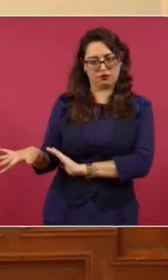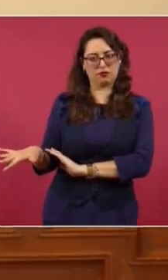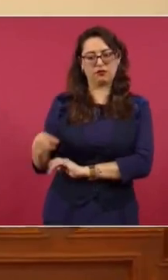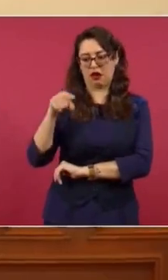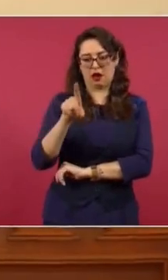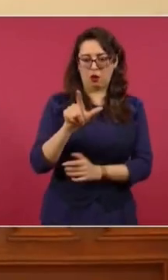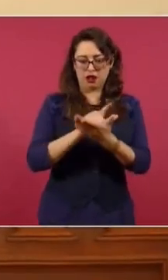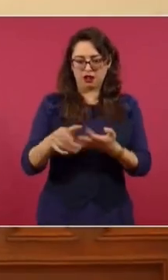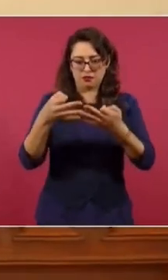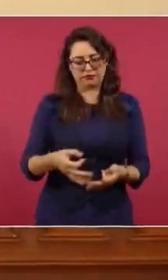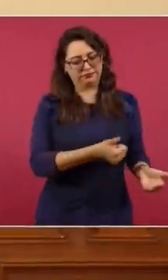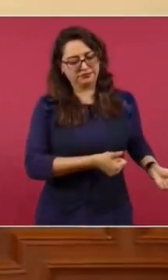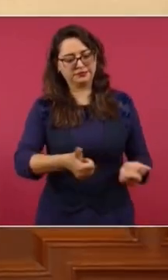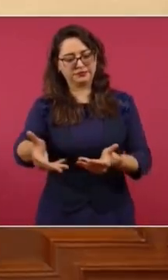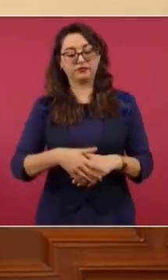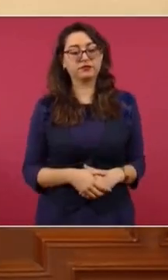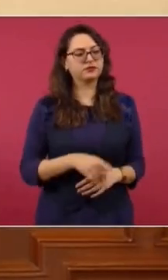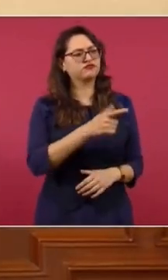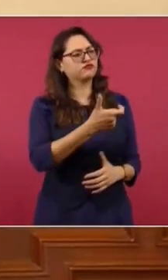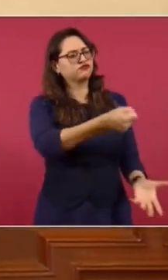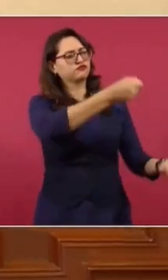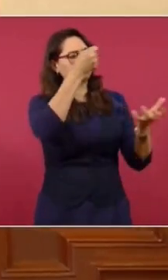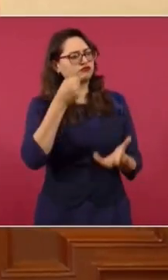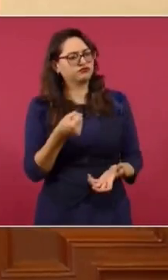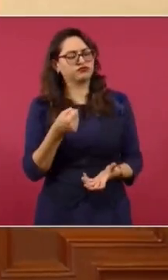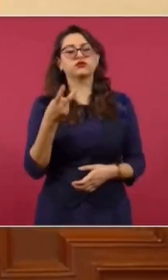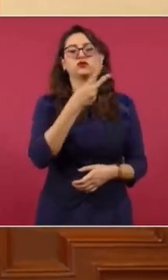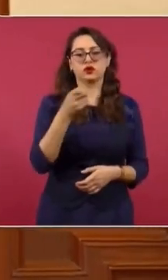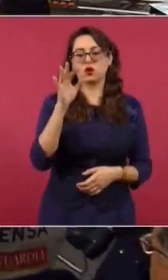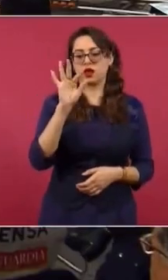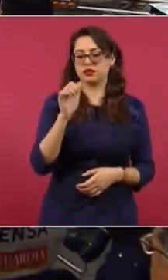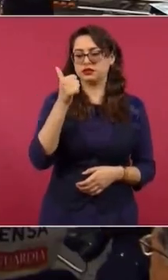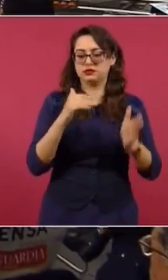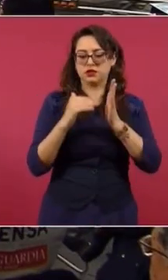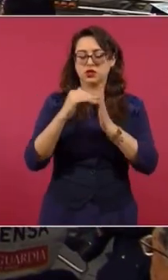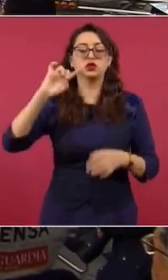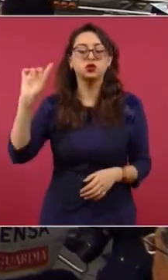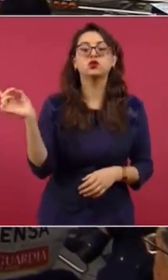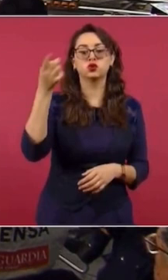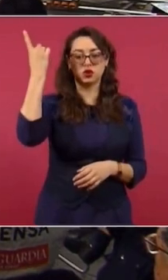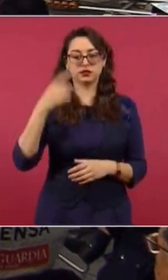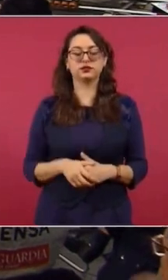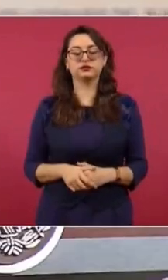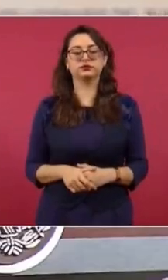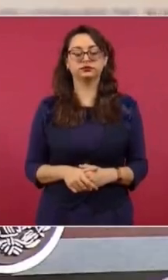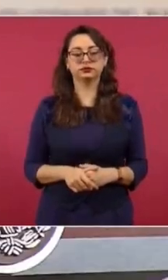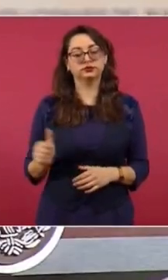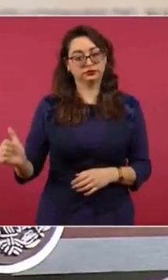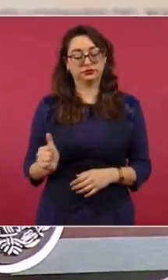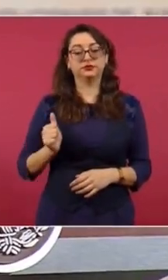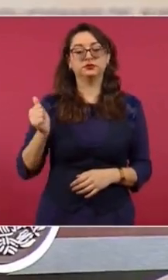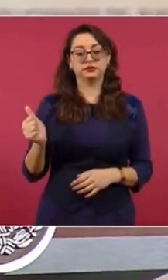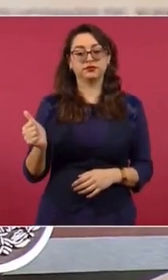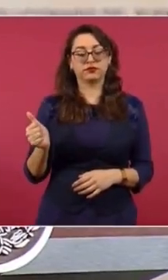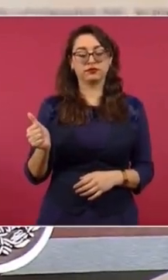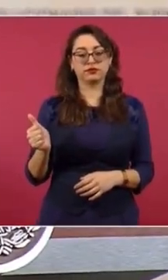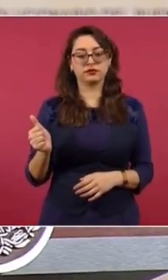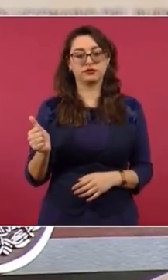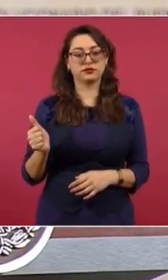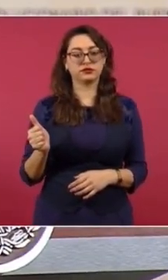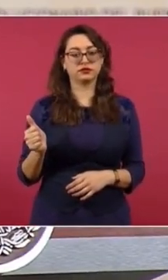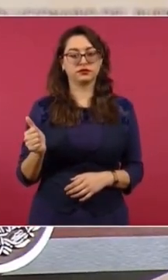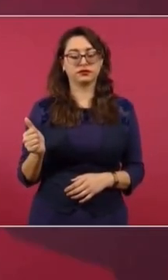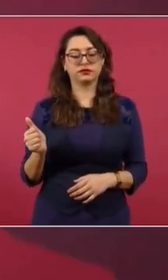millones de pesos aproximadamente ¿Cuánto? 246 millones de dólares 246 millones de dólares Eso es Y aprovechamos que bien que lo dices Para que